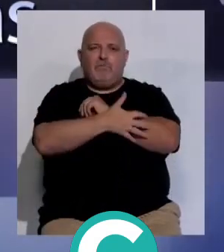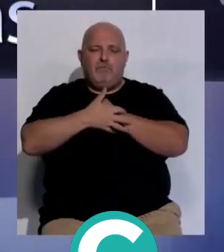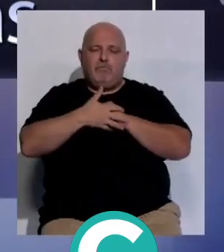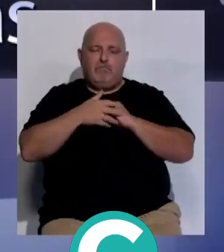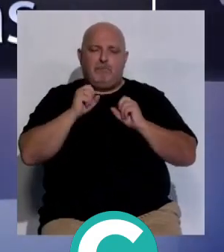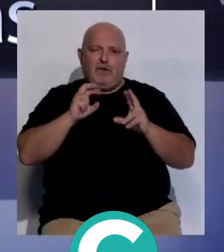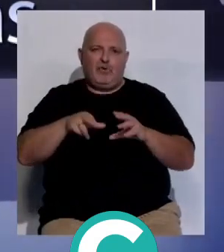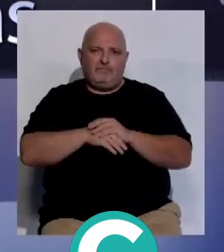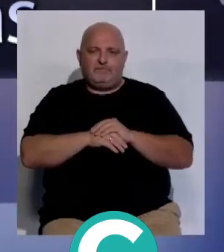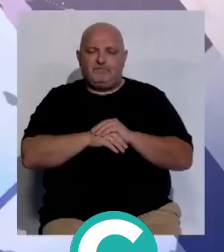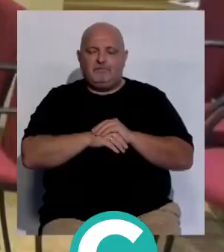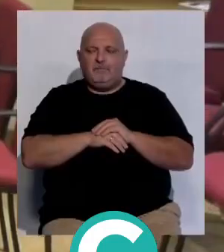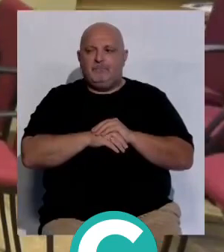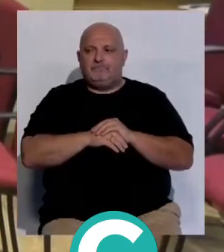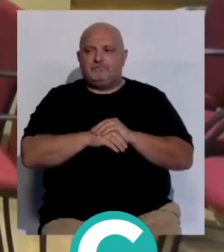es más intenso